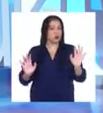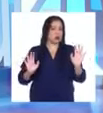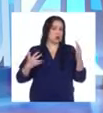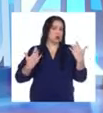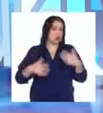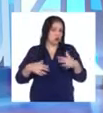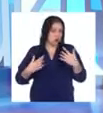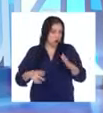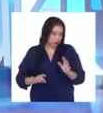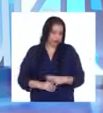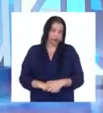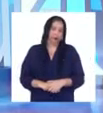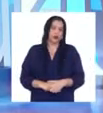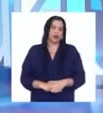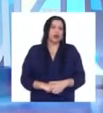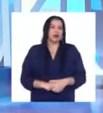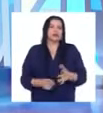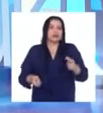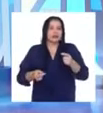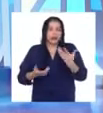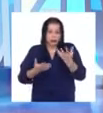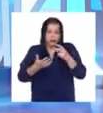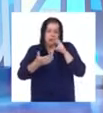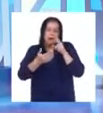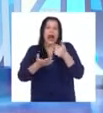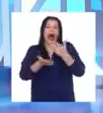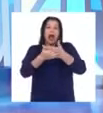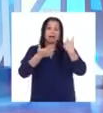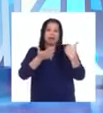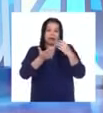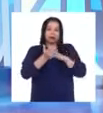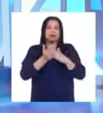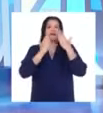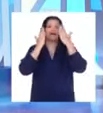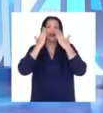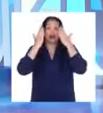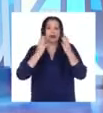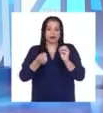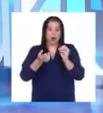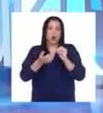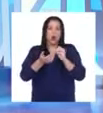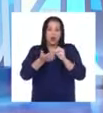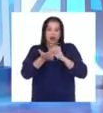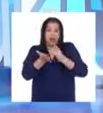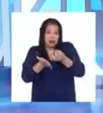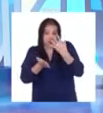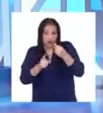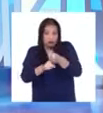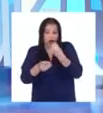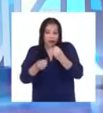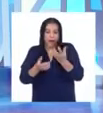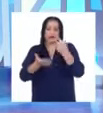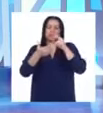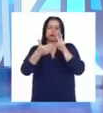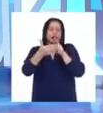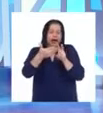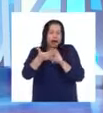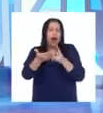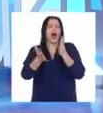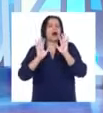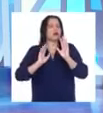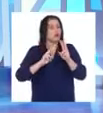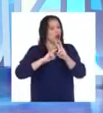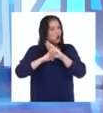o normalmente se encuentran en medicamentos, cremas. En la misma alimentación están presentes.